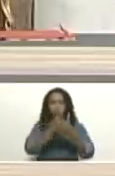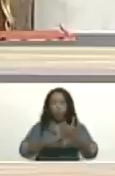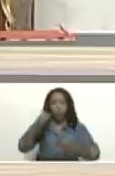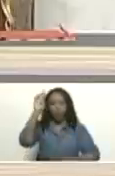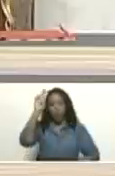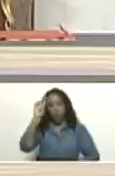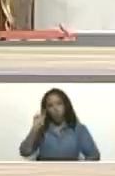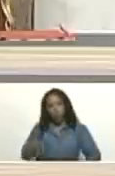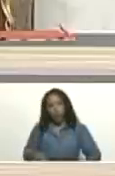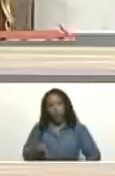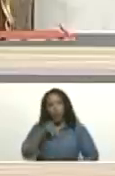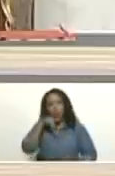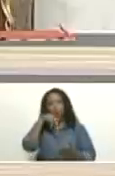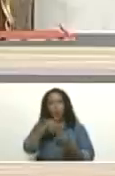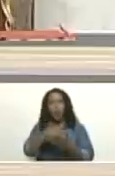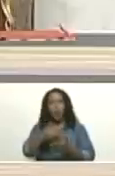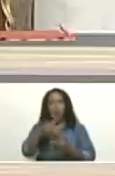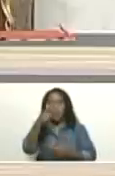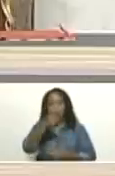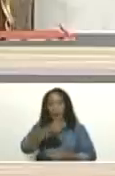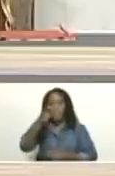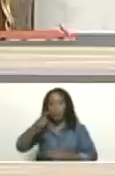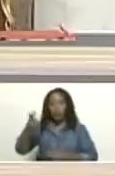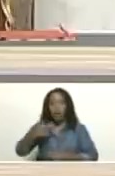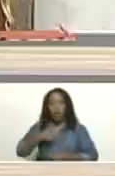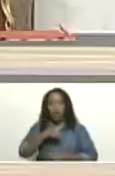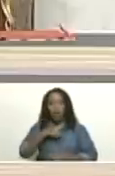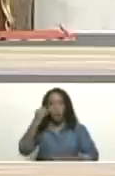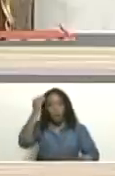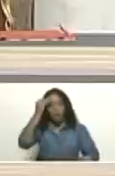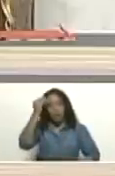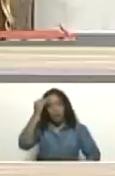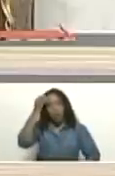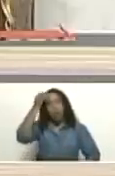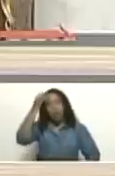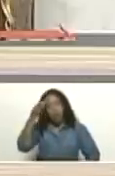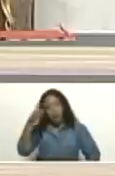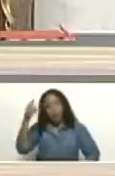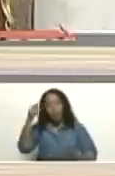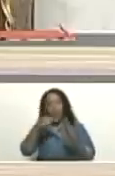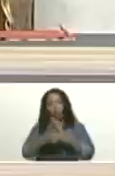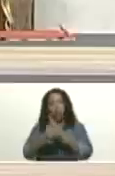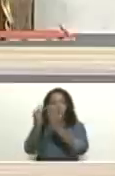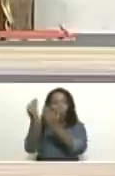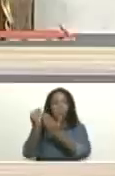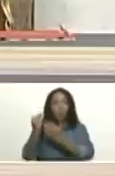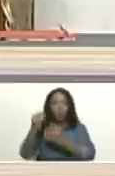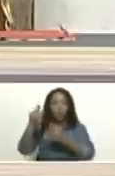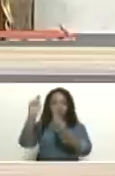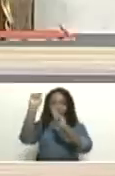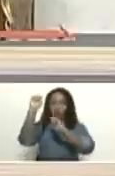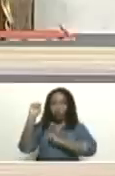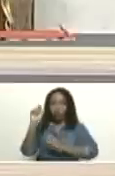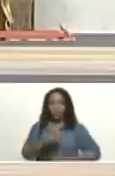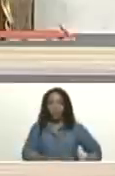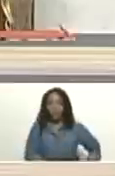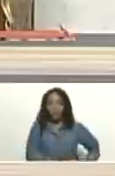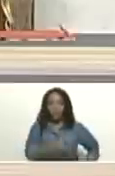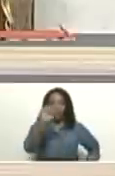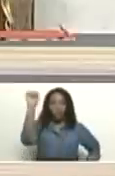A nombre de los que creemos profundamente en el legado de nuestros libertadores.